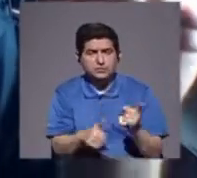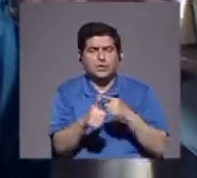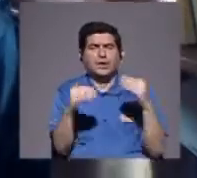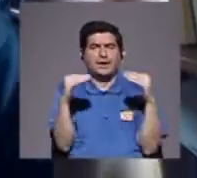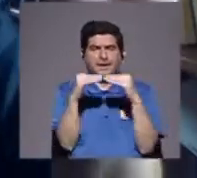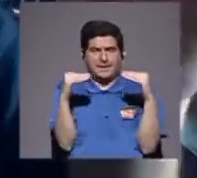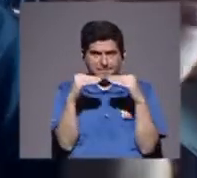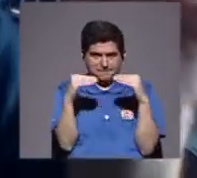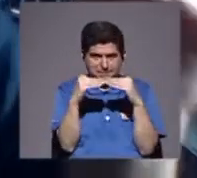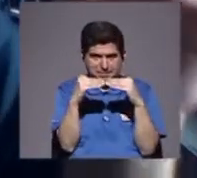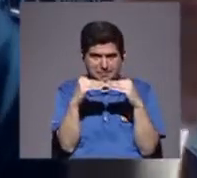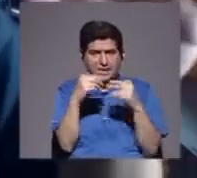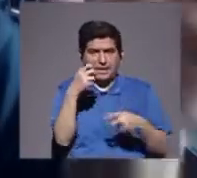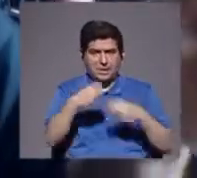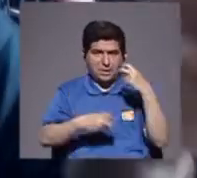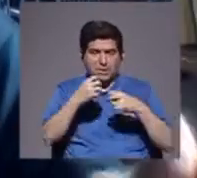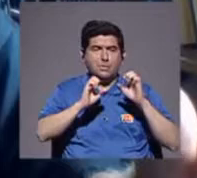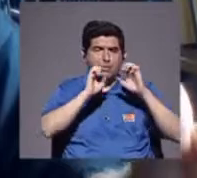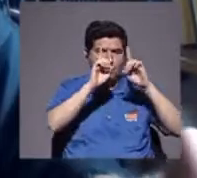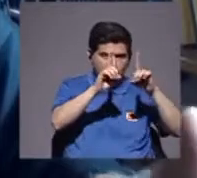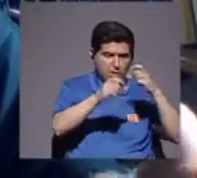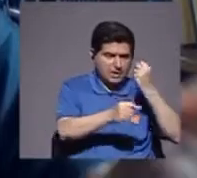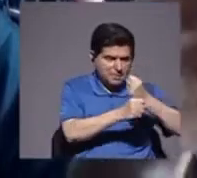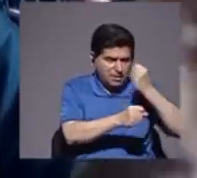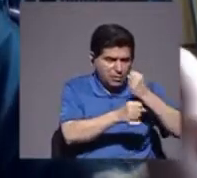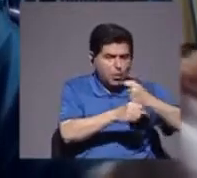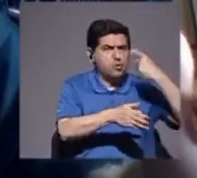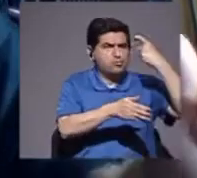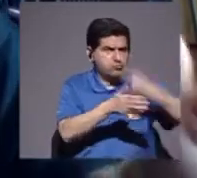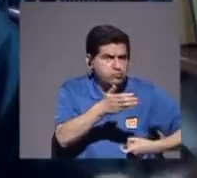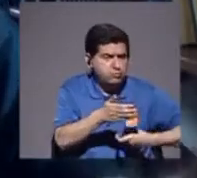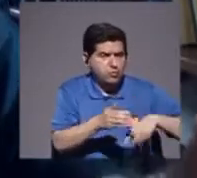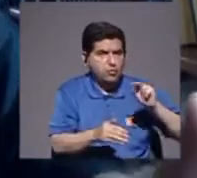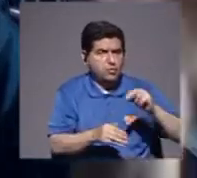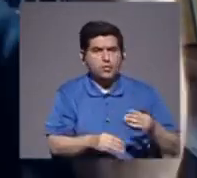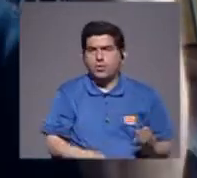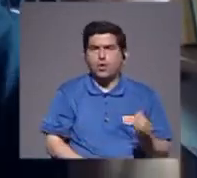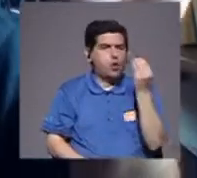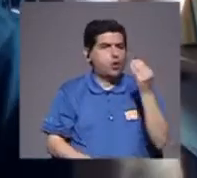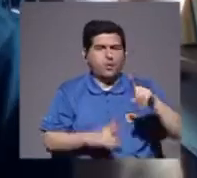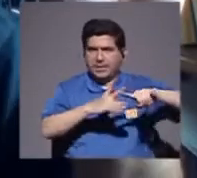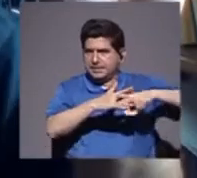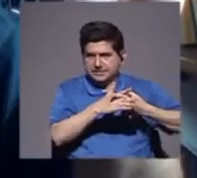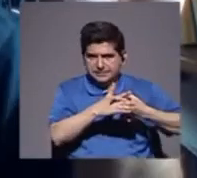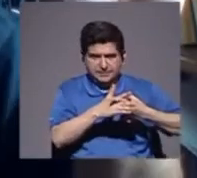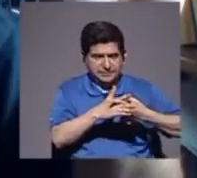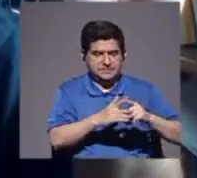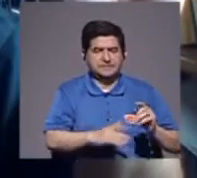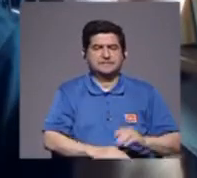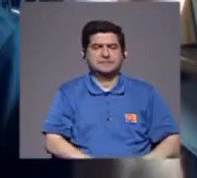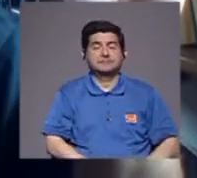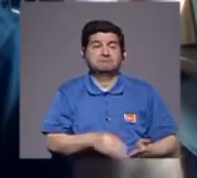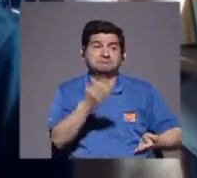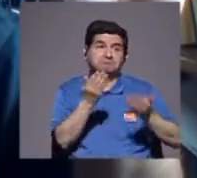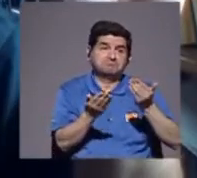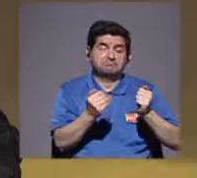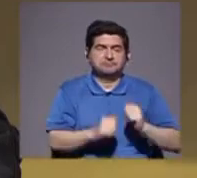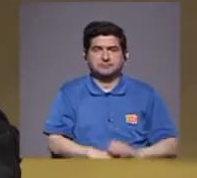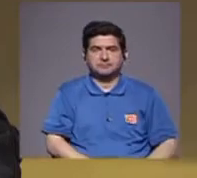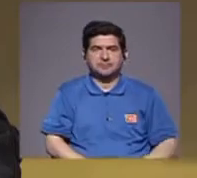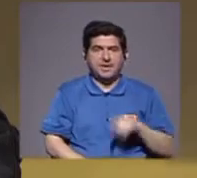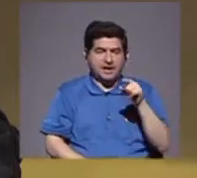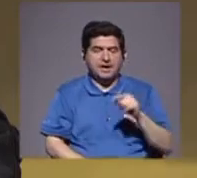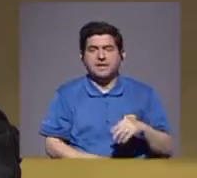nivel, es un problema educativo, que tenemos que trabajarlo muy duro, para que no nos entren más jóvenes, mucho más jovencitos, digámoslo así, al